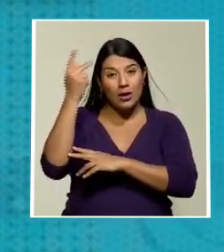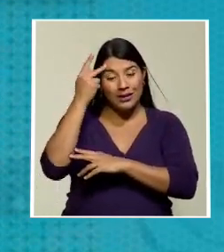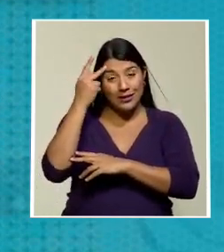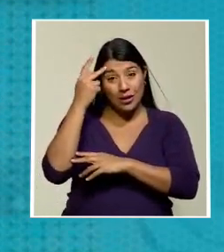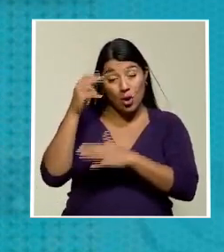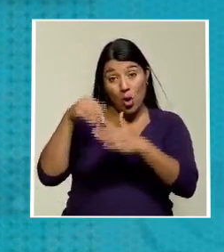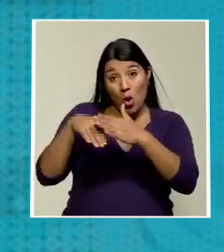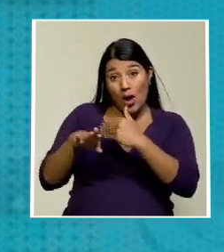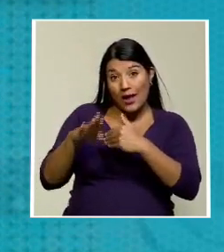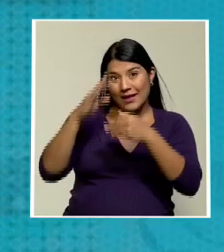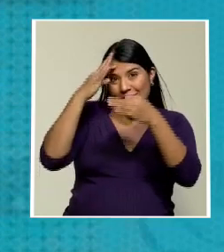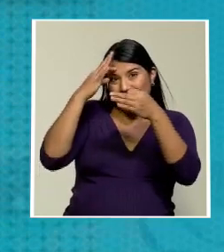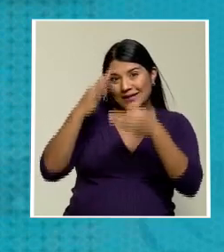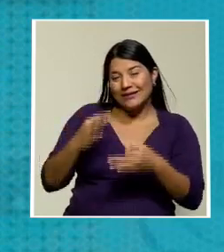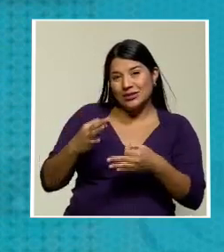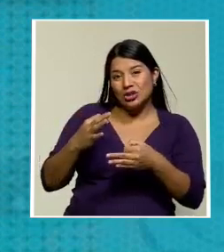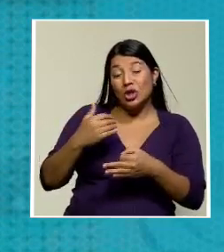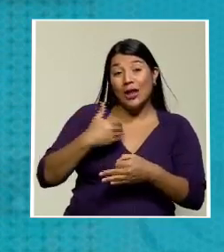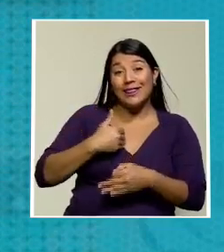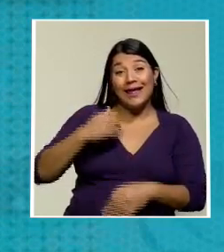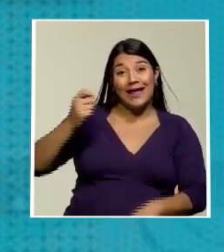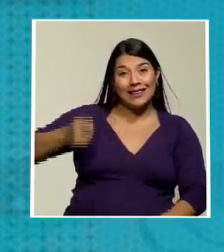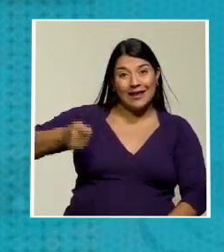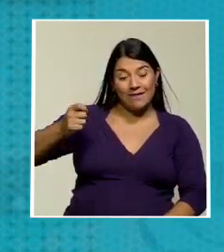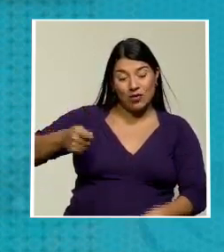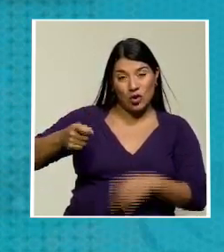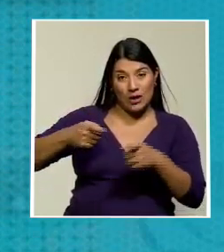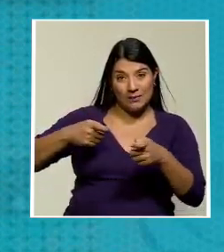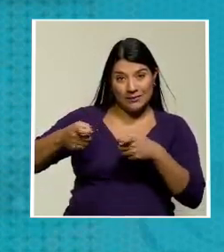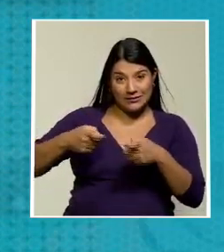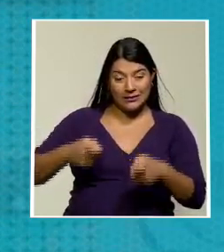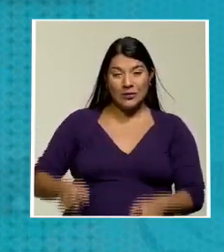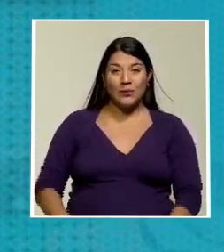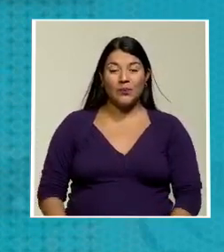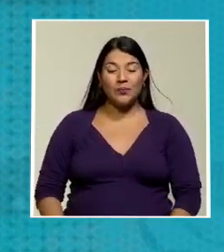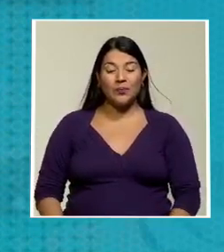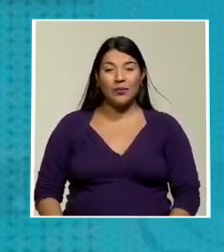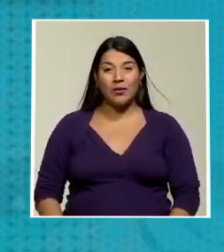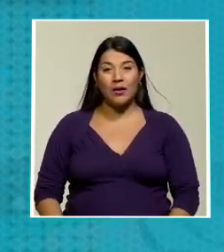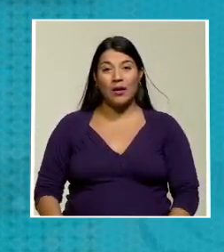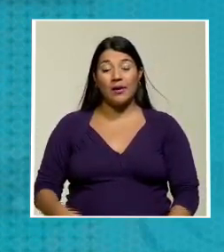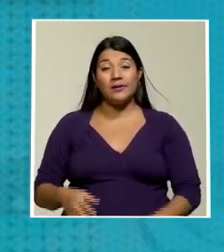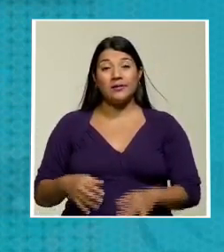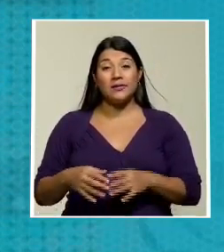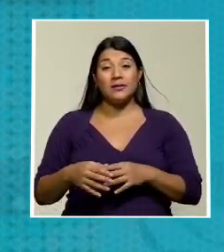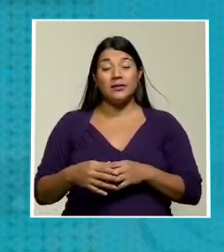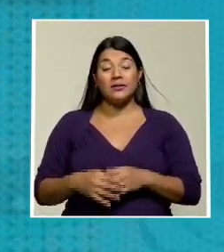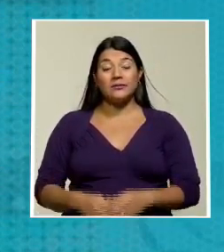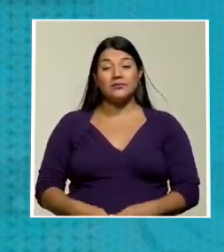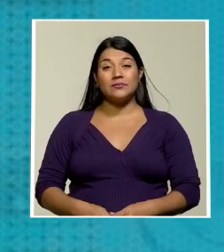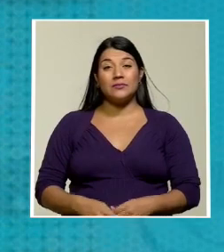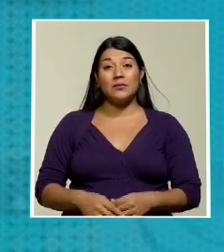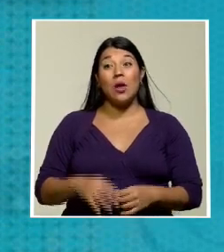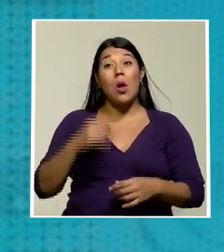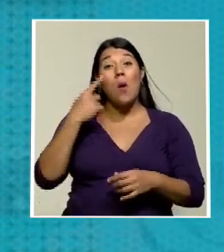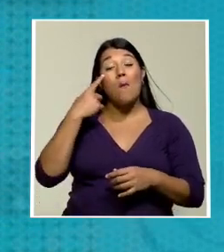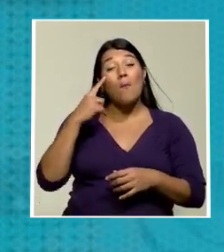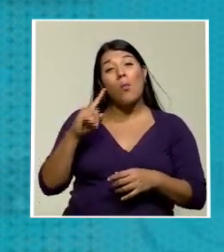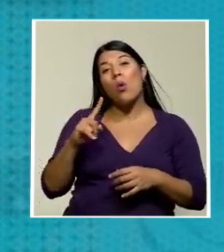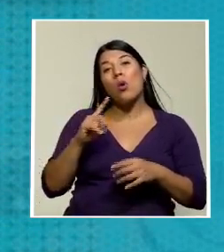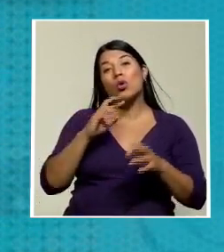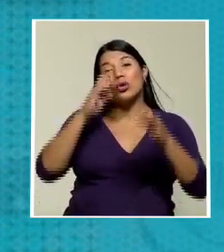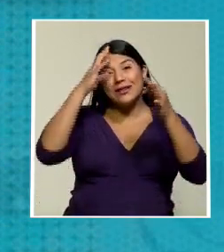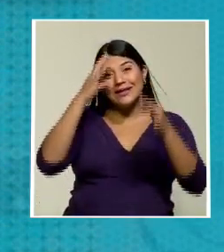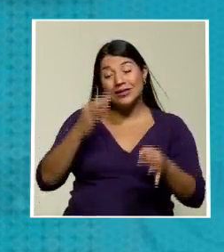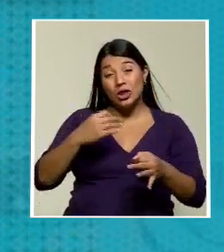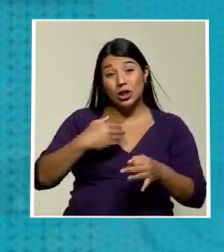adoptar de manera definitiva el Tribunal de lo Contencioso Administrativo desde nuestra respectiva del acto que emitió la Junta Directiva es